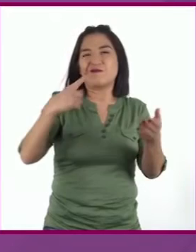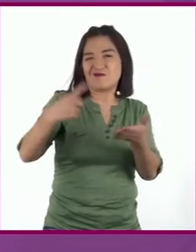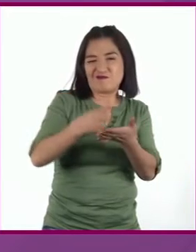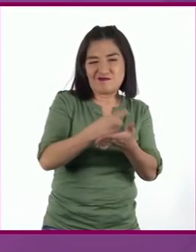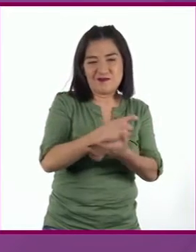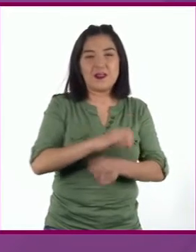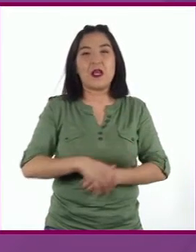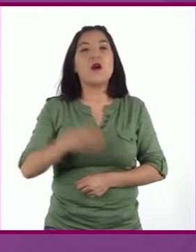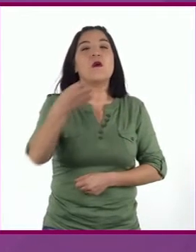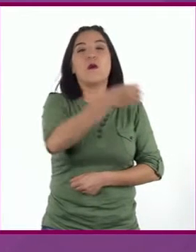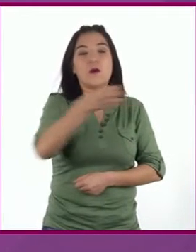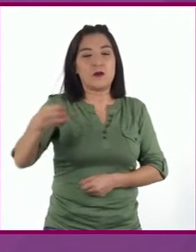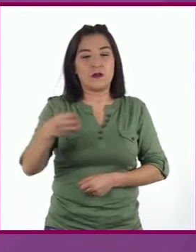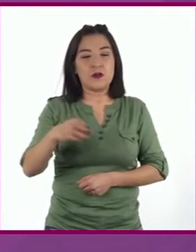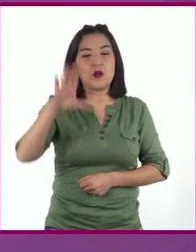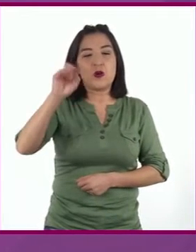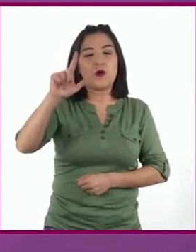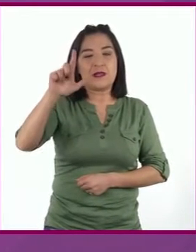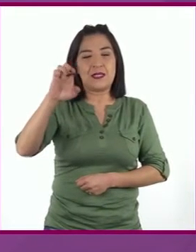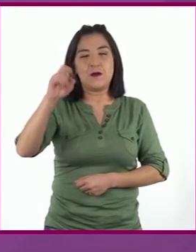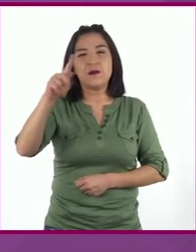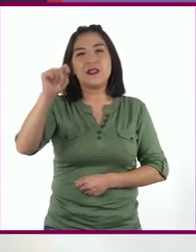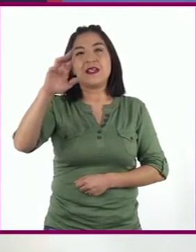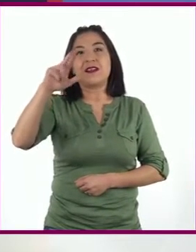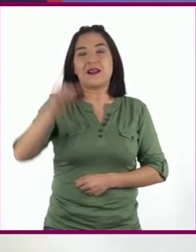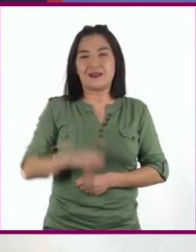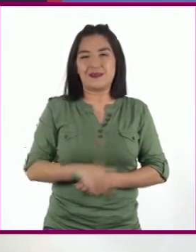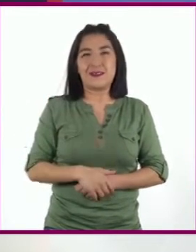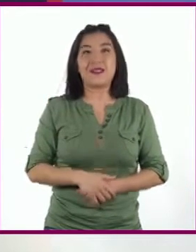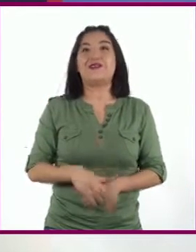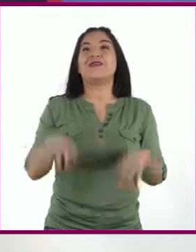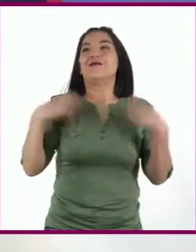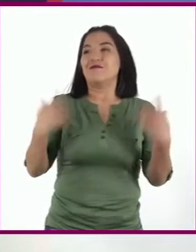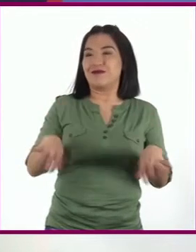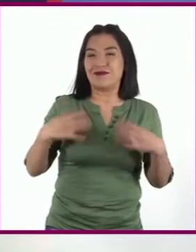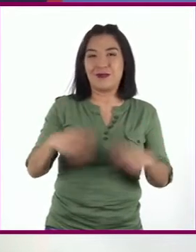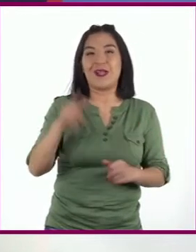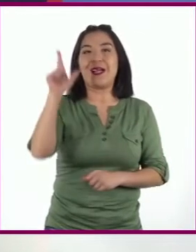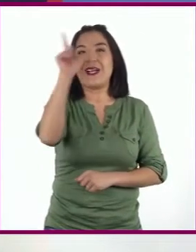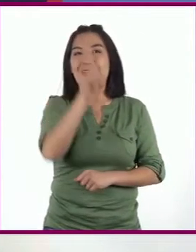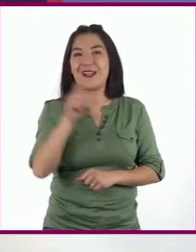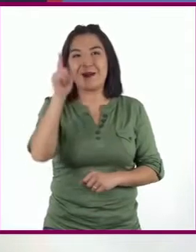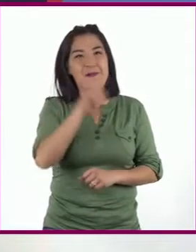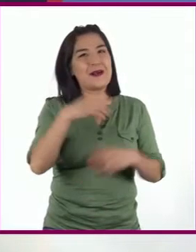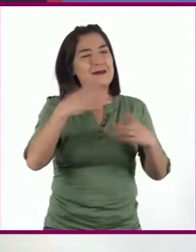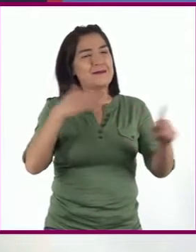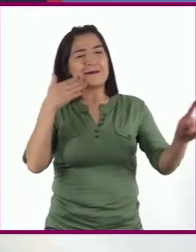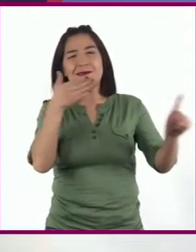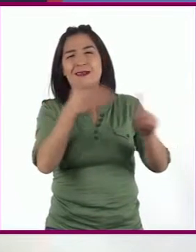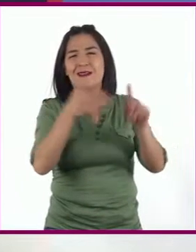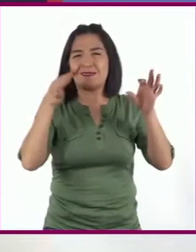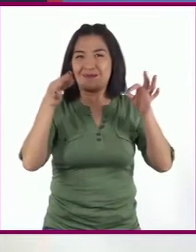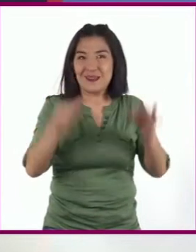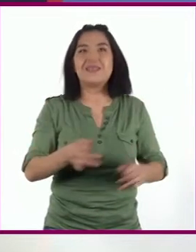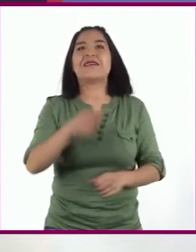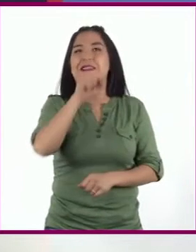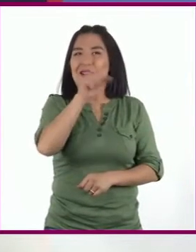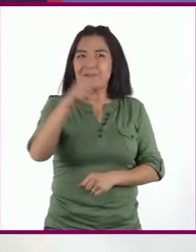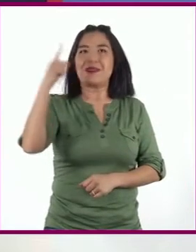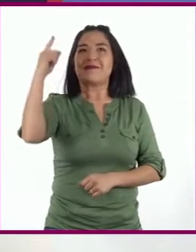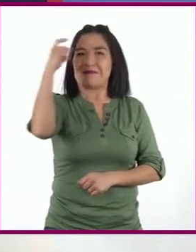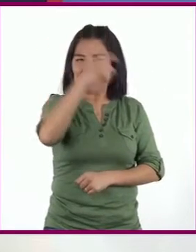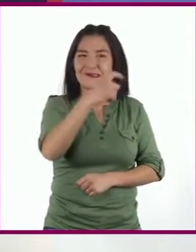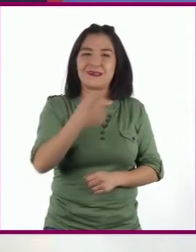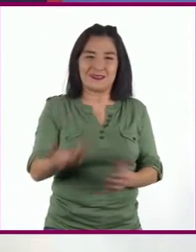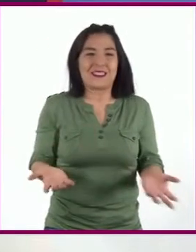Orden. Coleóptera. ¡Uf! Un lenguaje muy preciso y algo complicado, profesor.